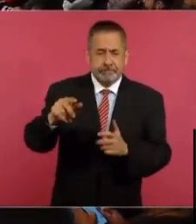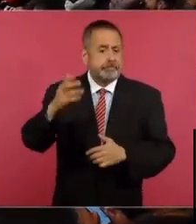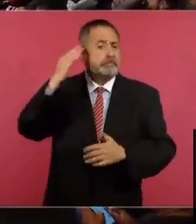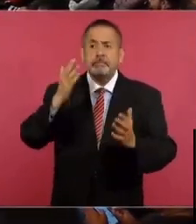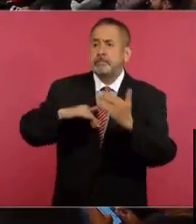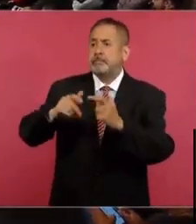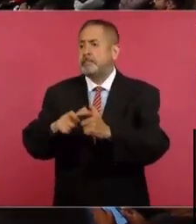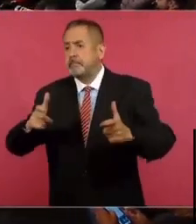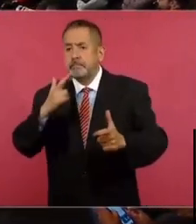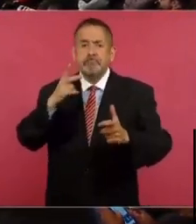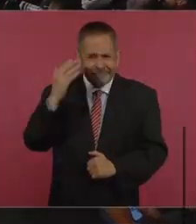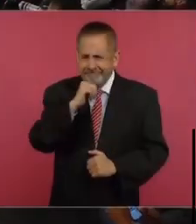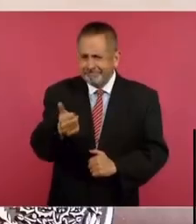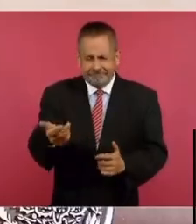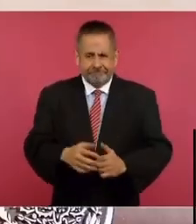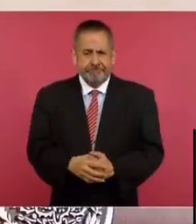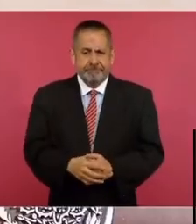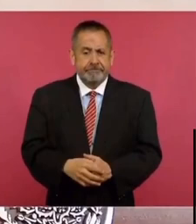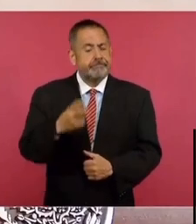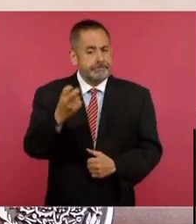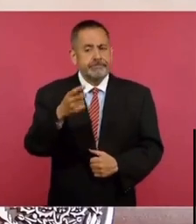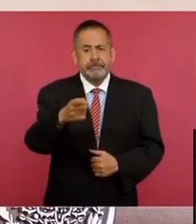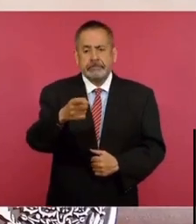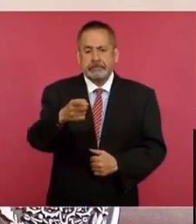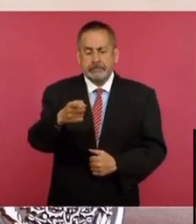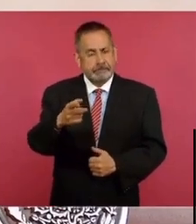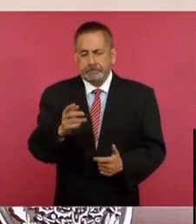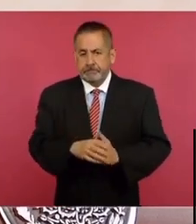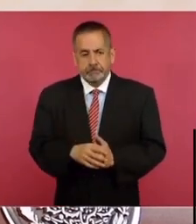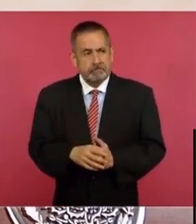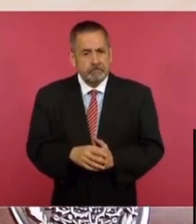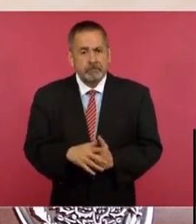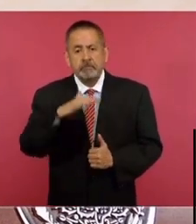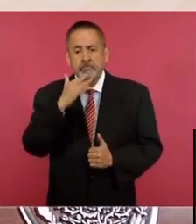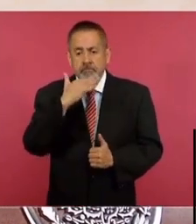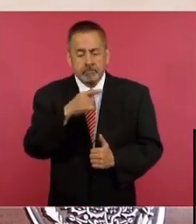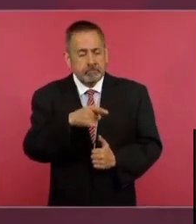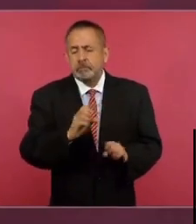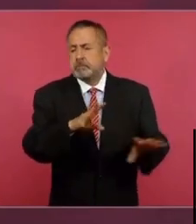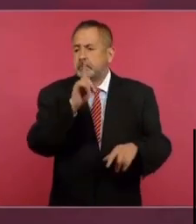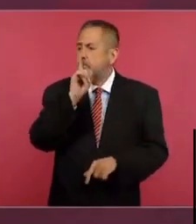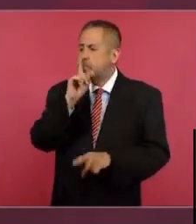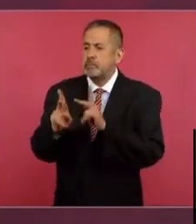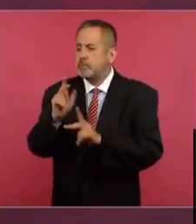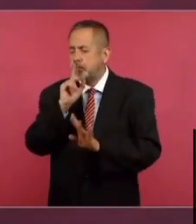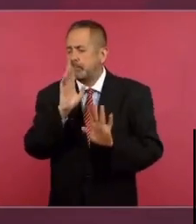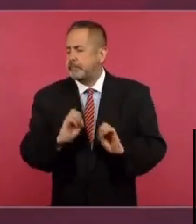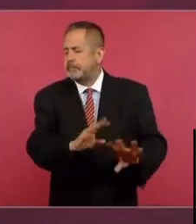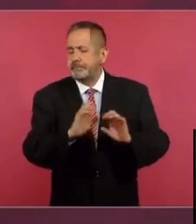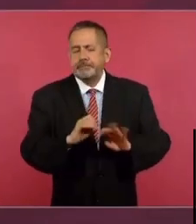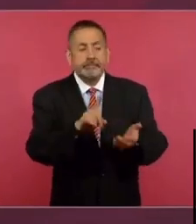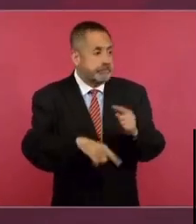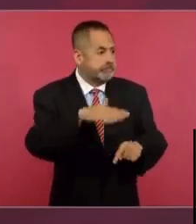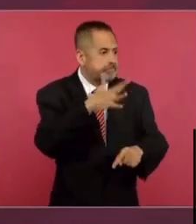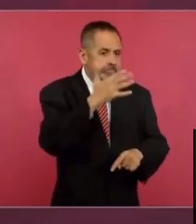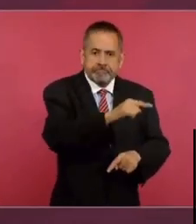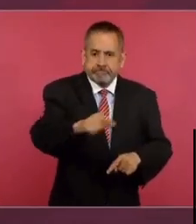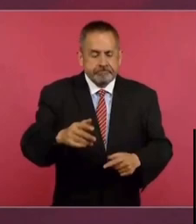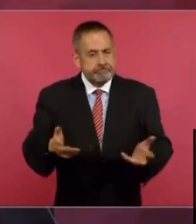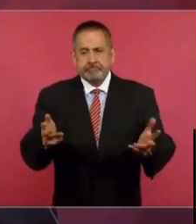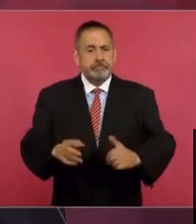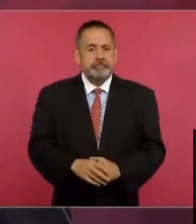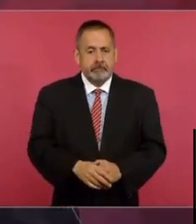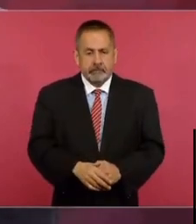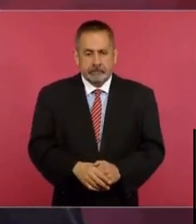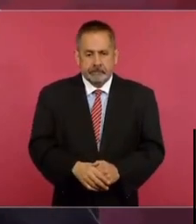progreso y mucho menos justicia. Y ese tema estaba vedado, no se trataba. Bueno,